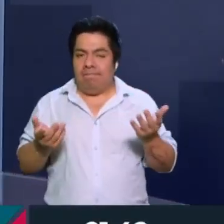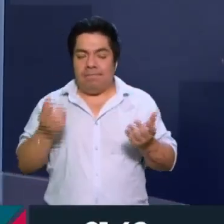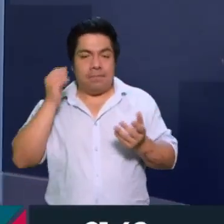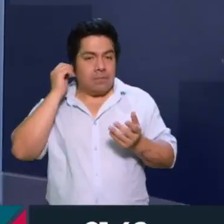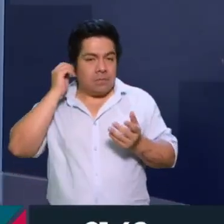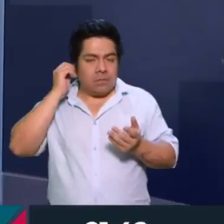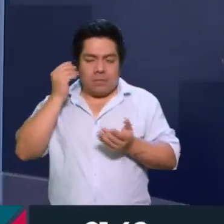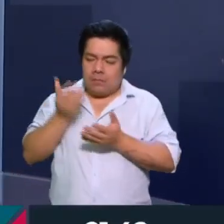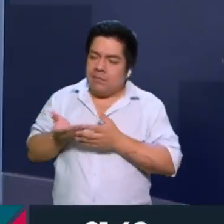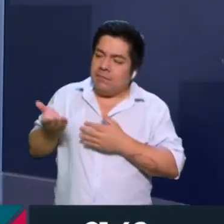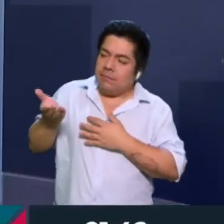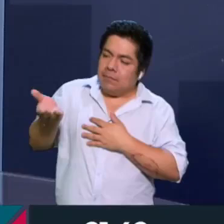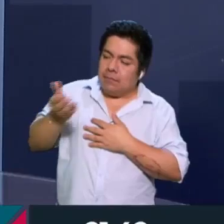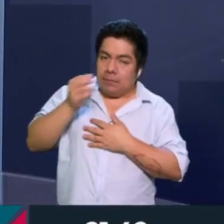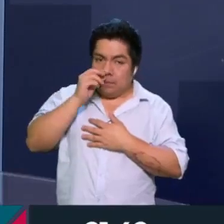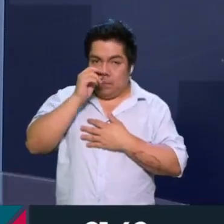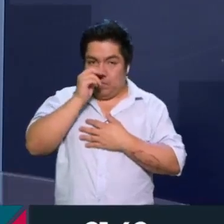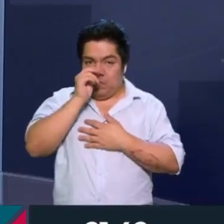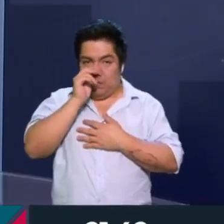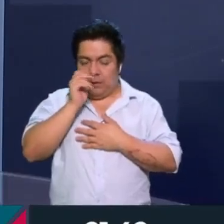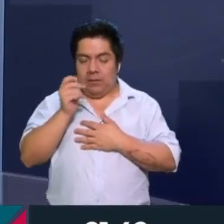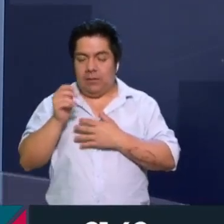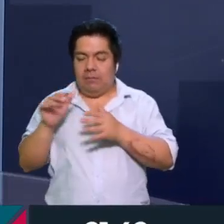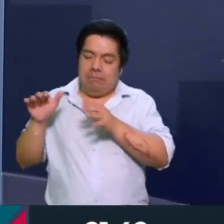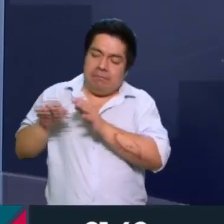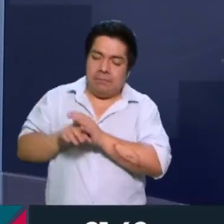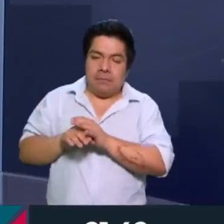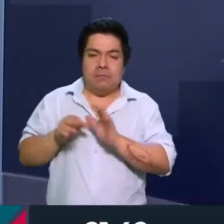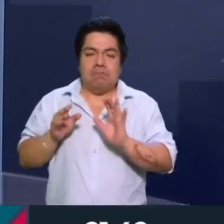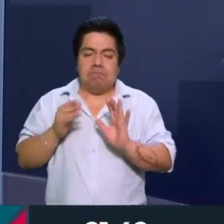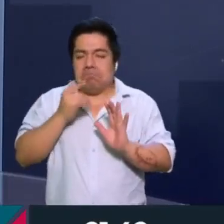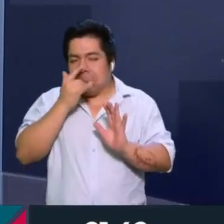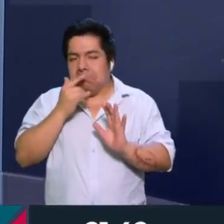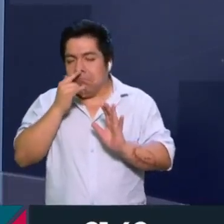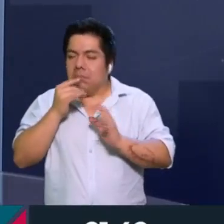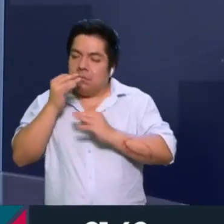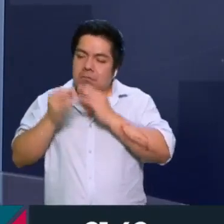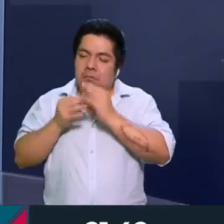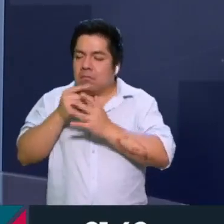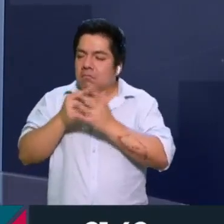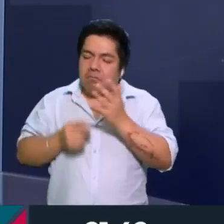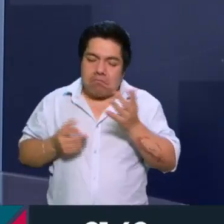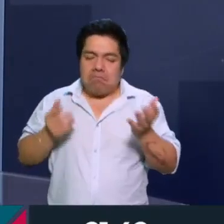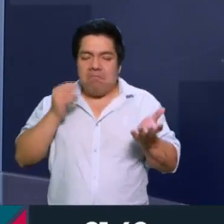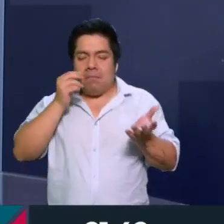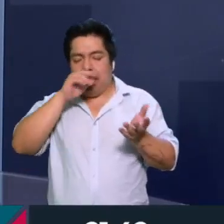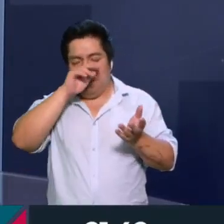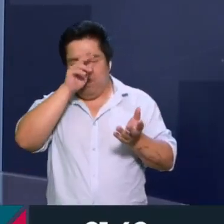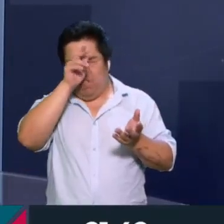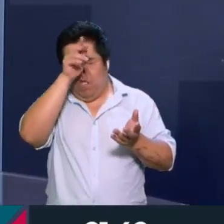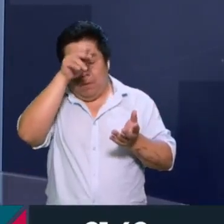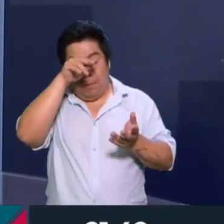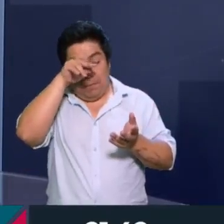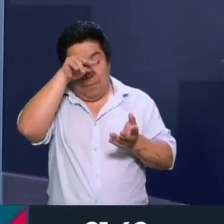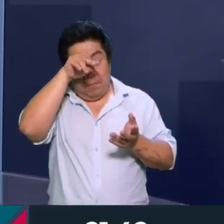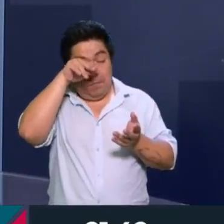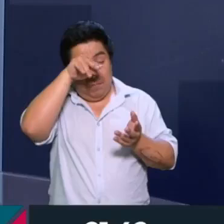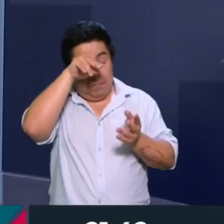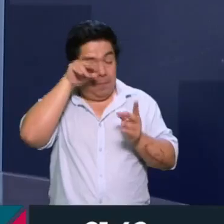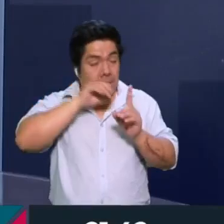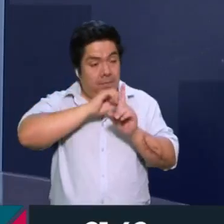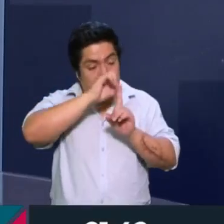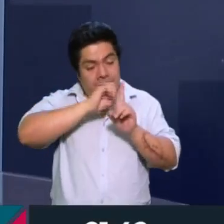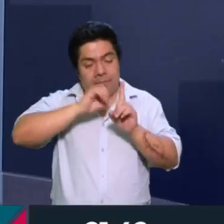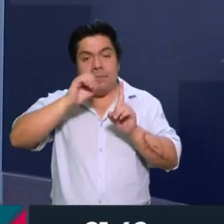que presentó que se ha cubierto de una manera curiosa en medios de comunicación y se ha tergiversado un poco el sentido de la iniciativa.